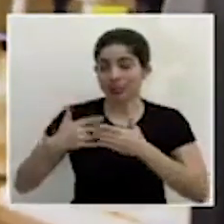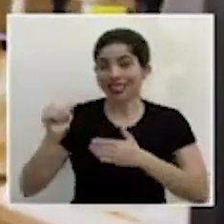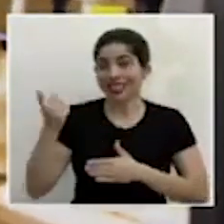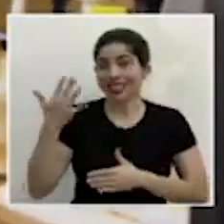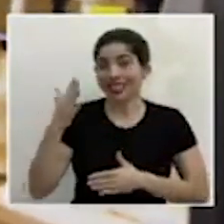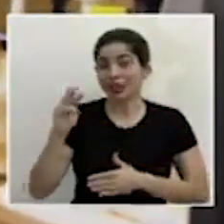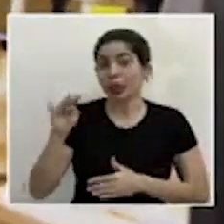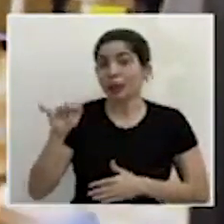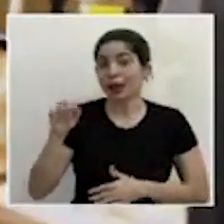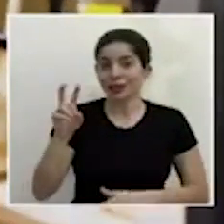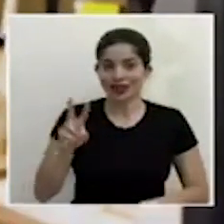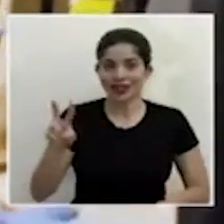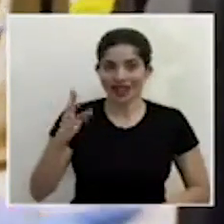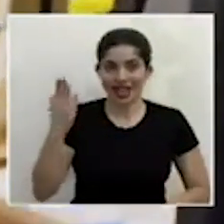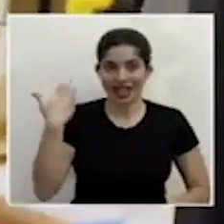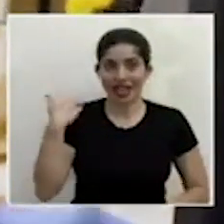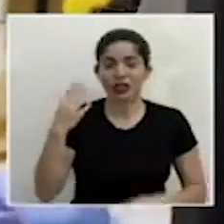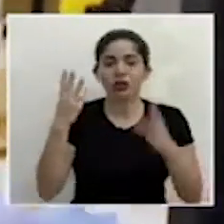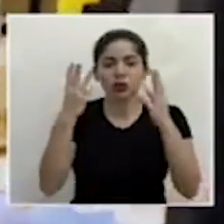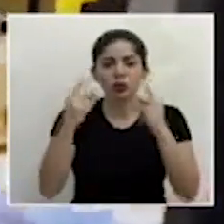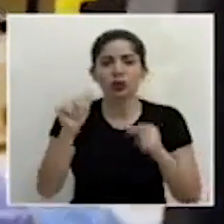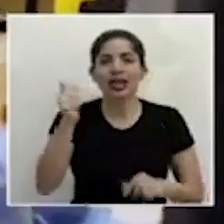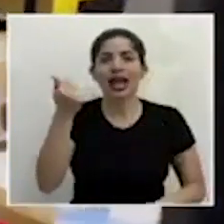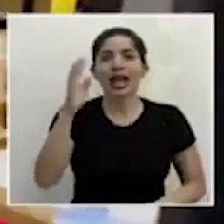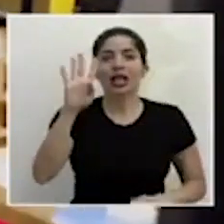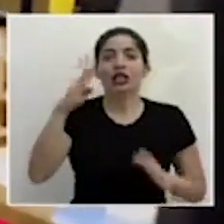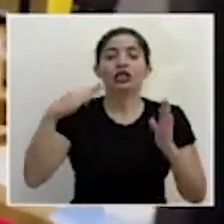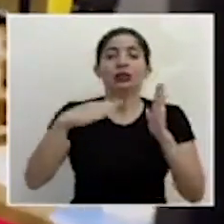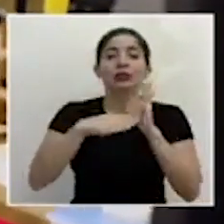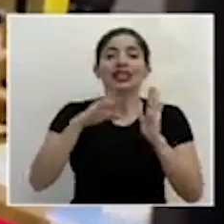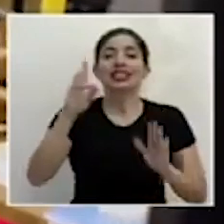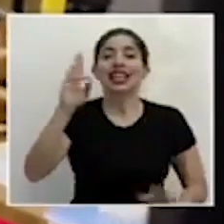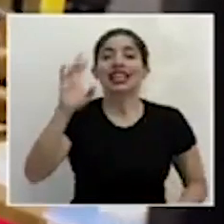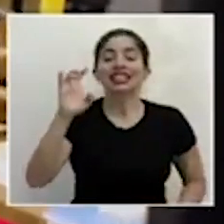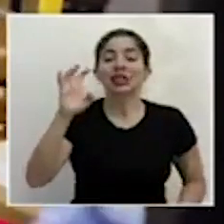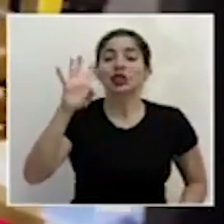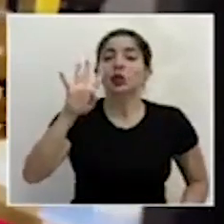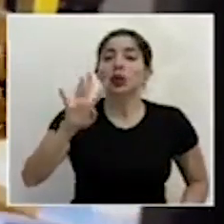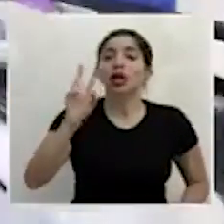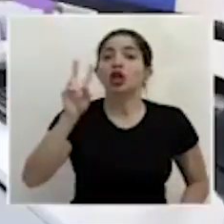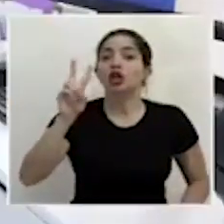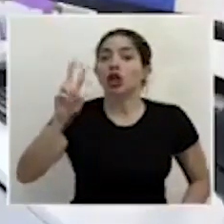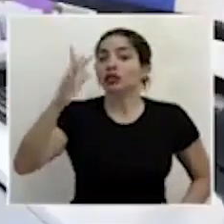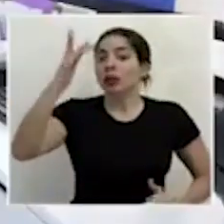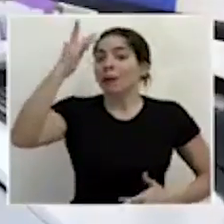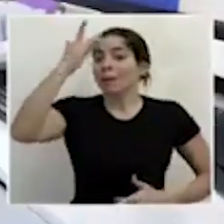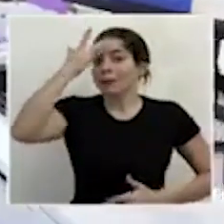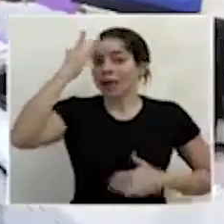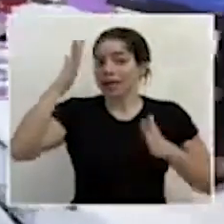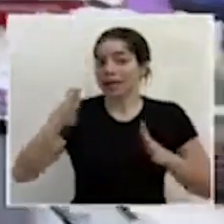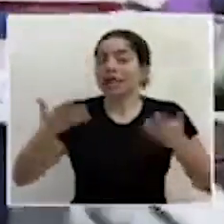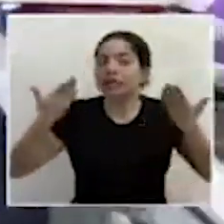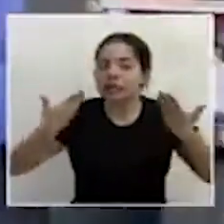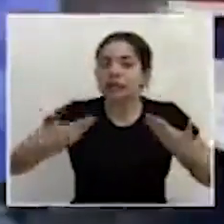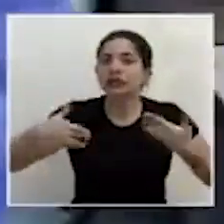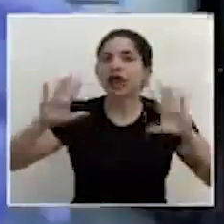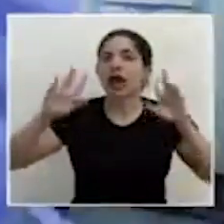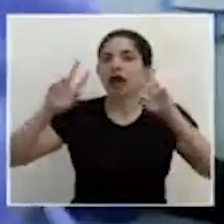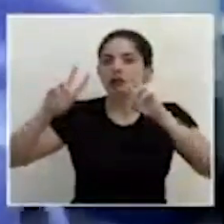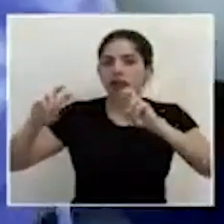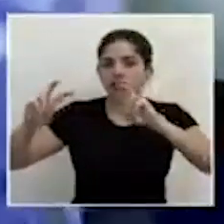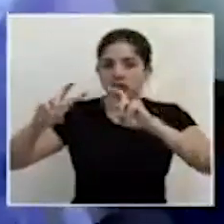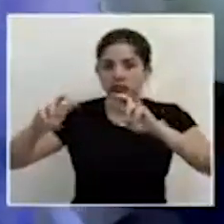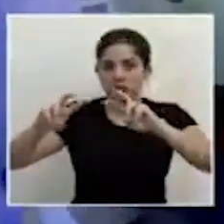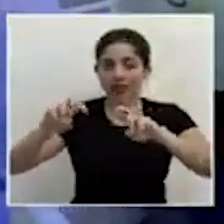teníamos 14,742 pacientes tamizados y